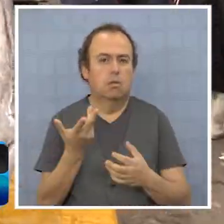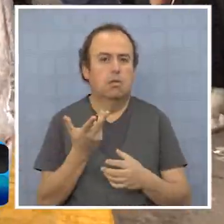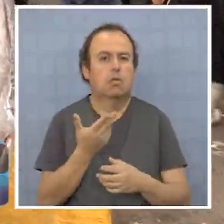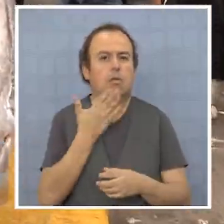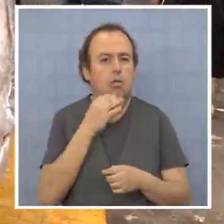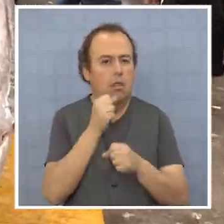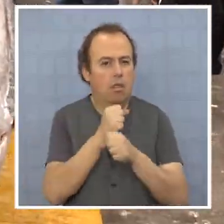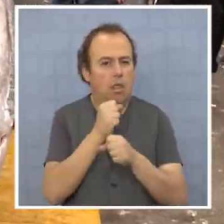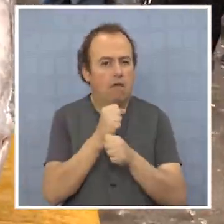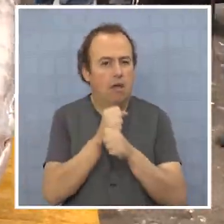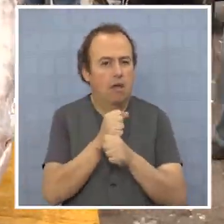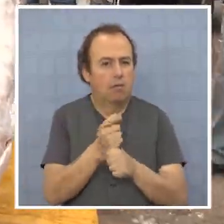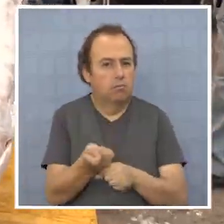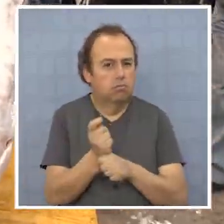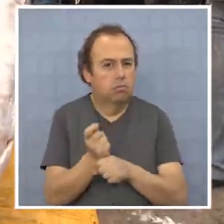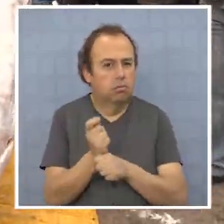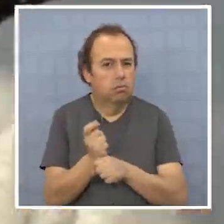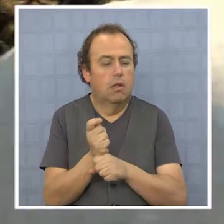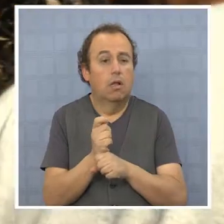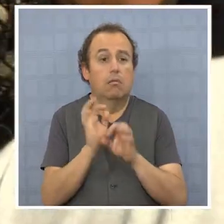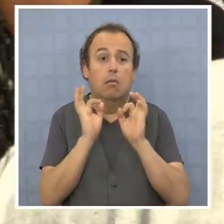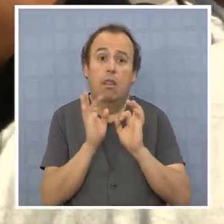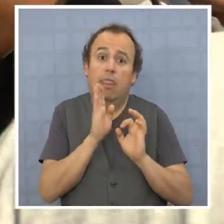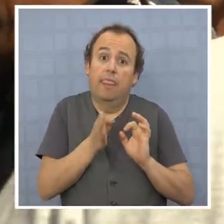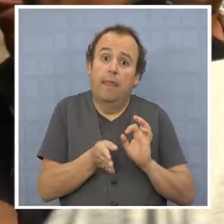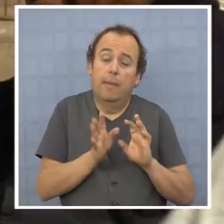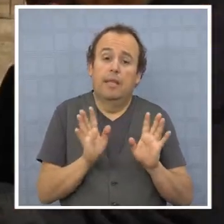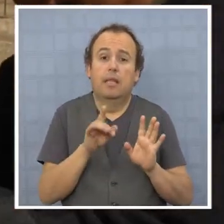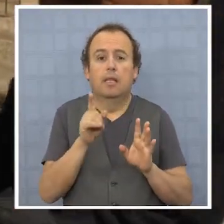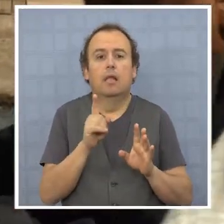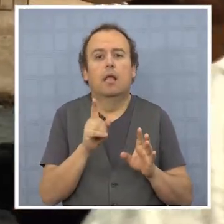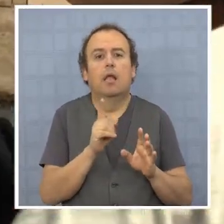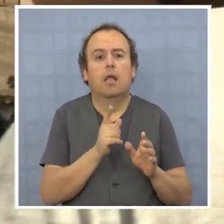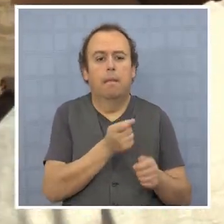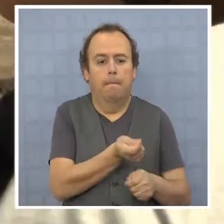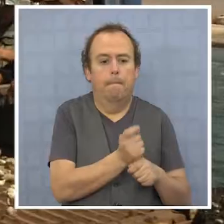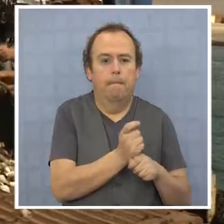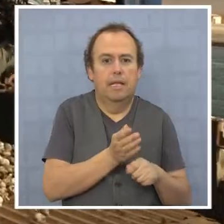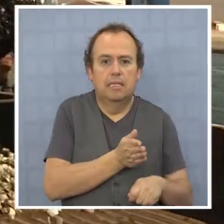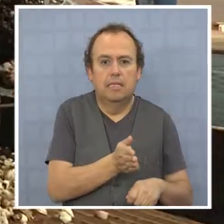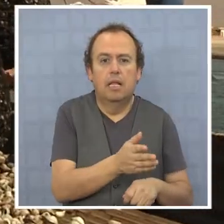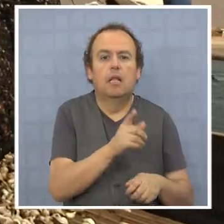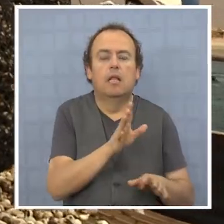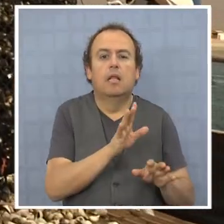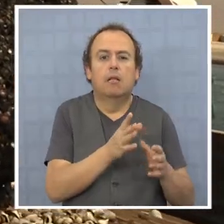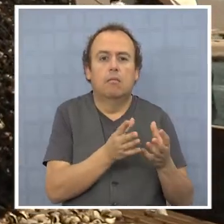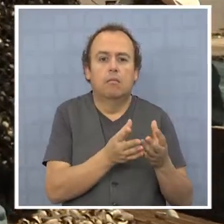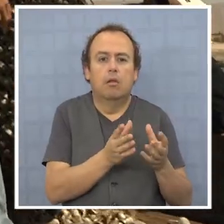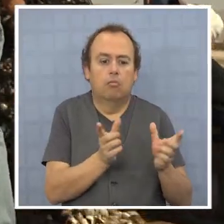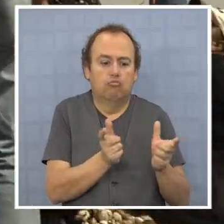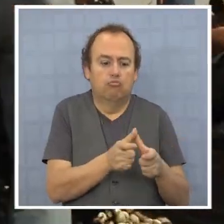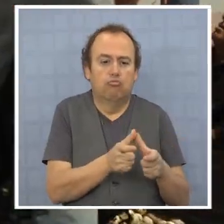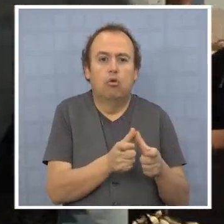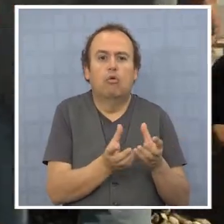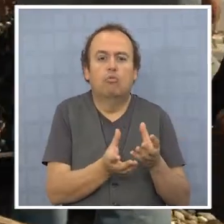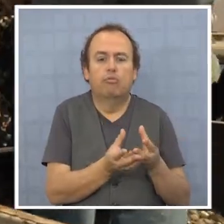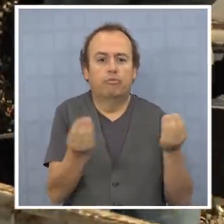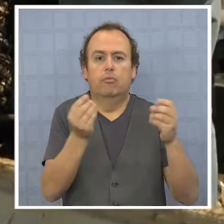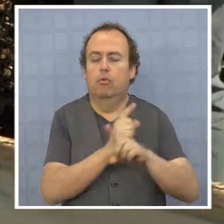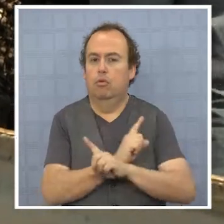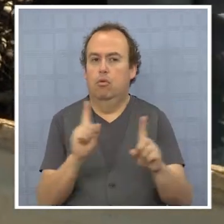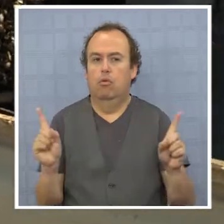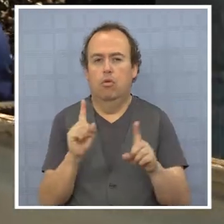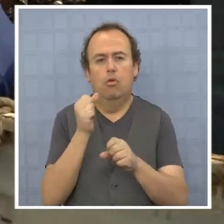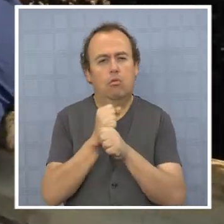trabajan para ellos, dependerá que la pesca artesanal no desaparezca. Una herencia de miles de